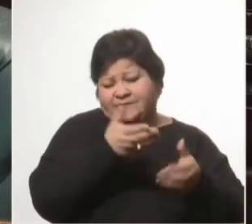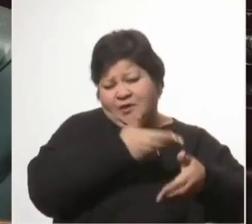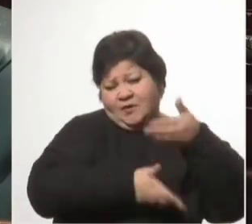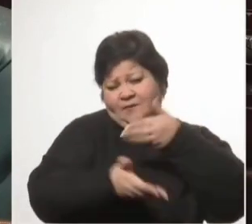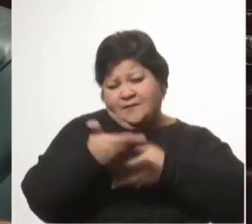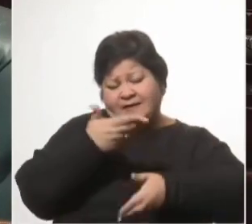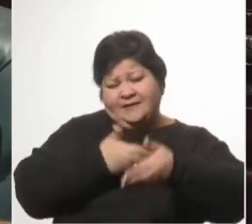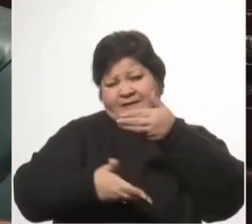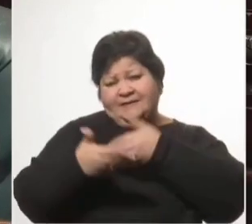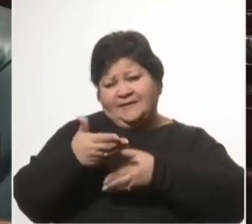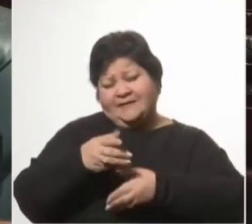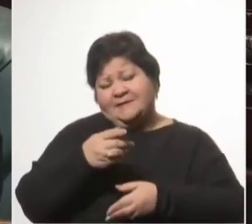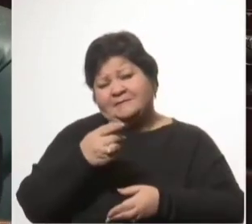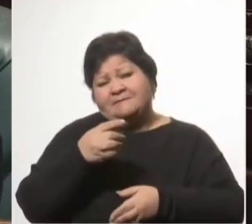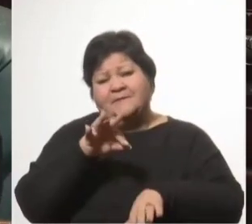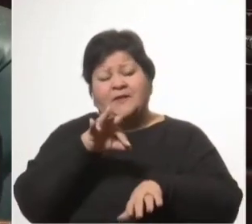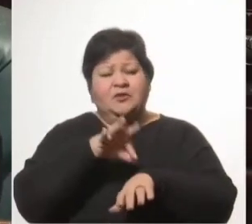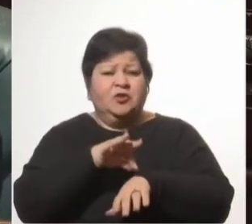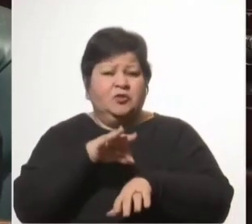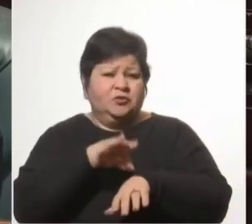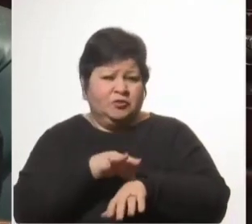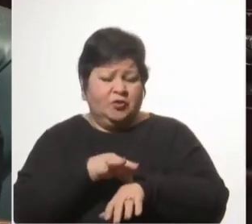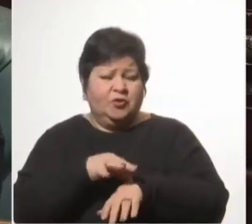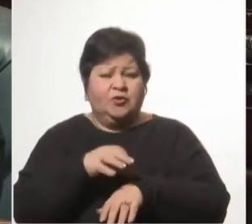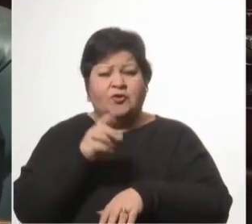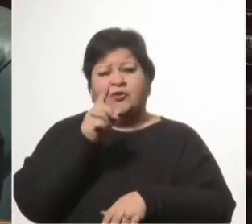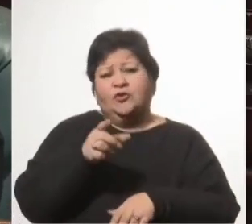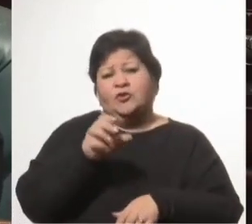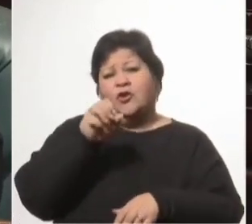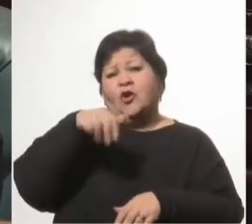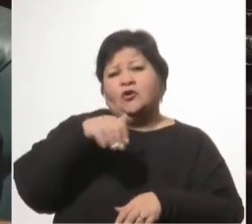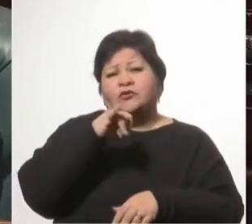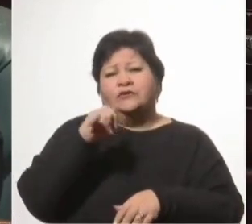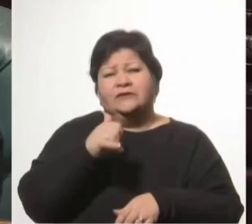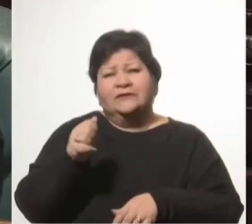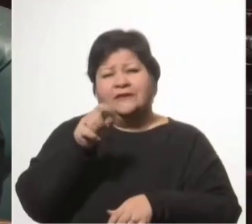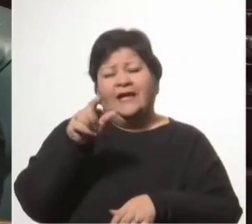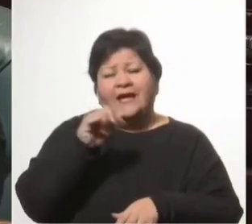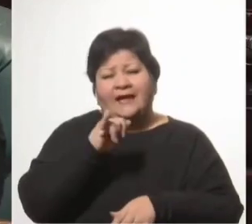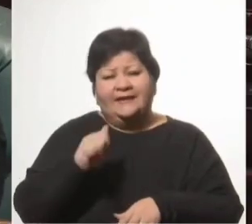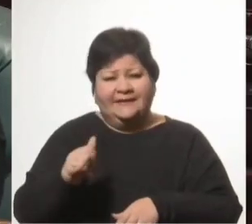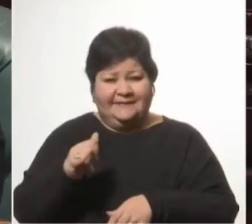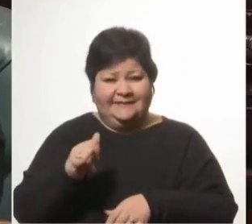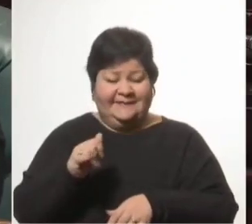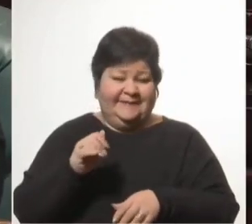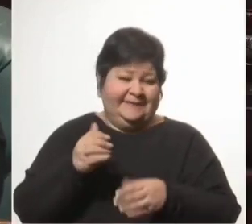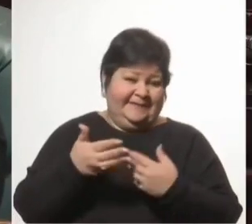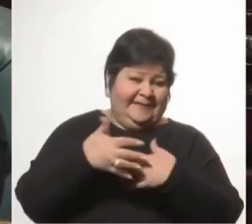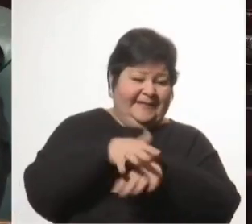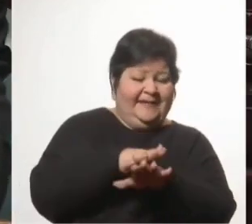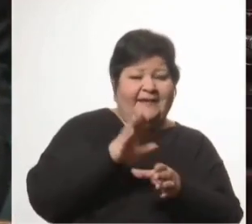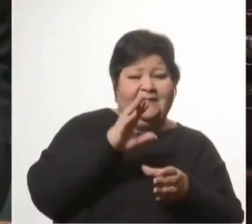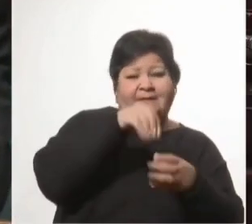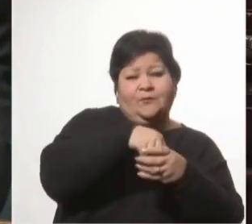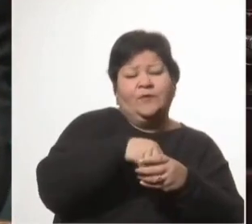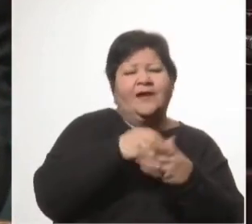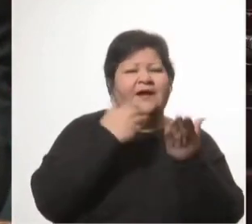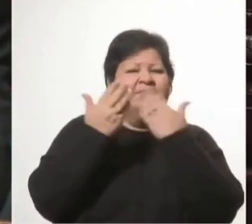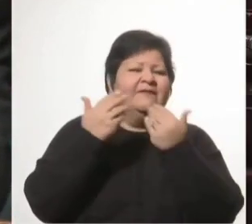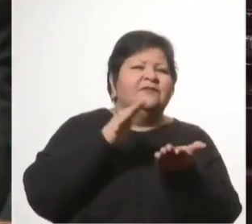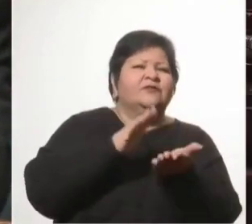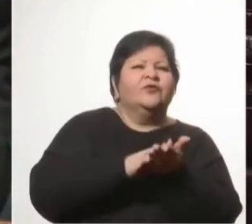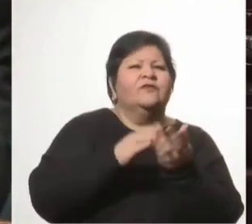con sus deditos y los diccionarios de la Falta nos ilustraban sobre la solidaridad, la democracia y la libertad.